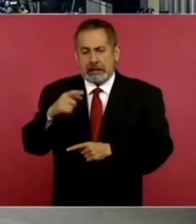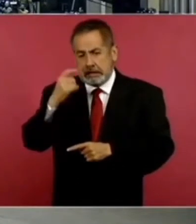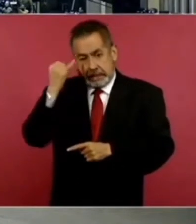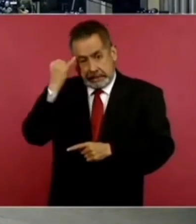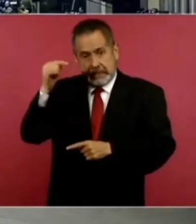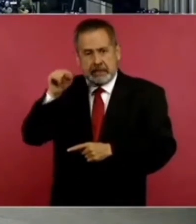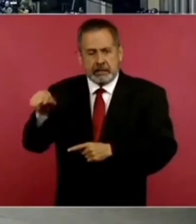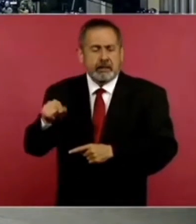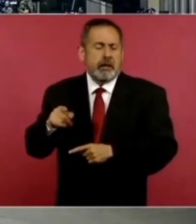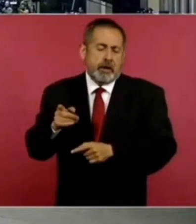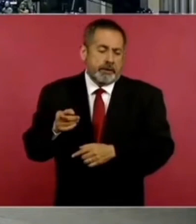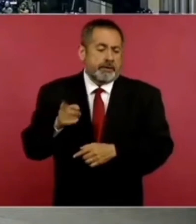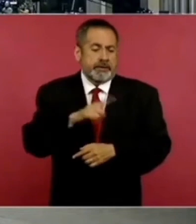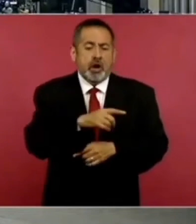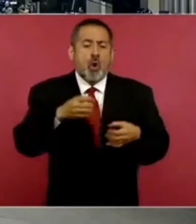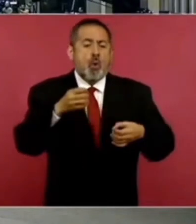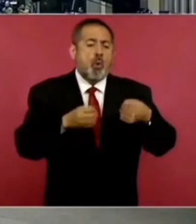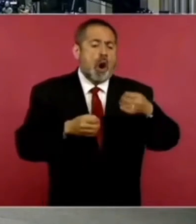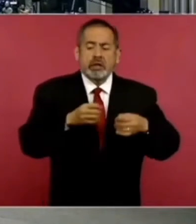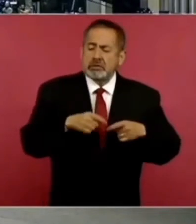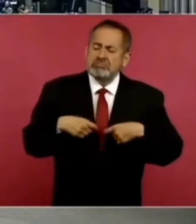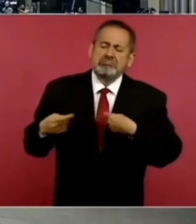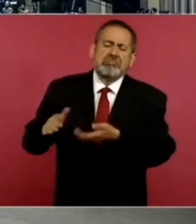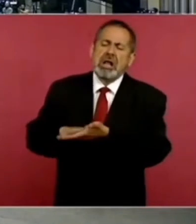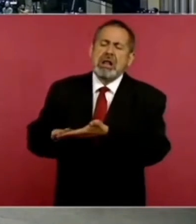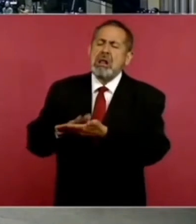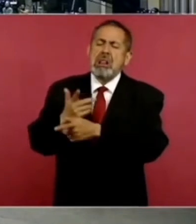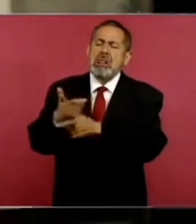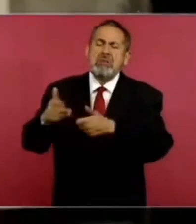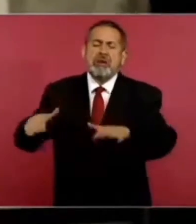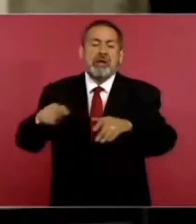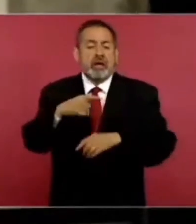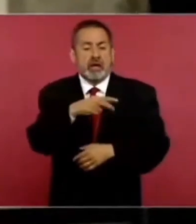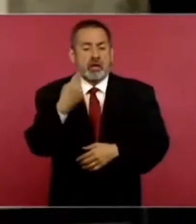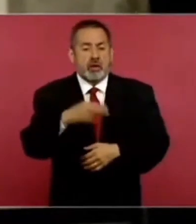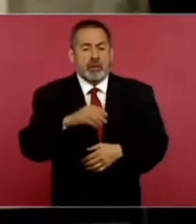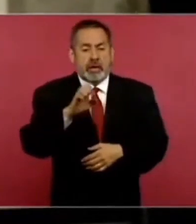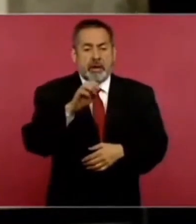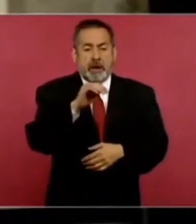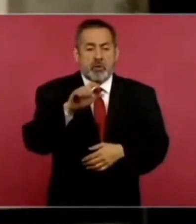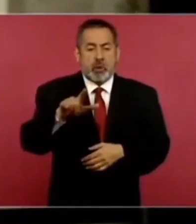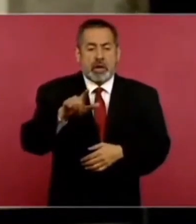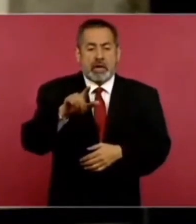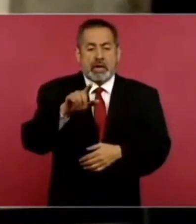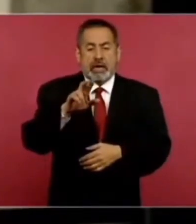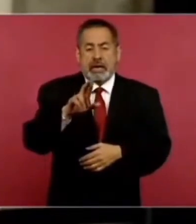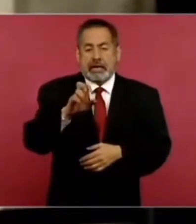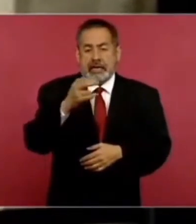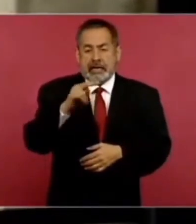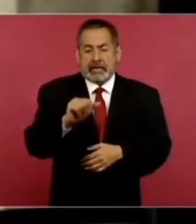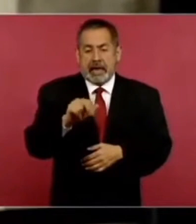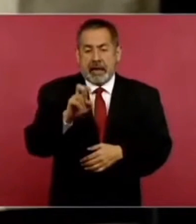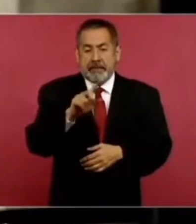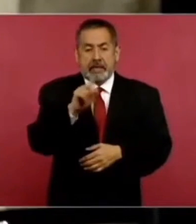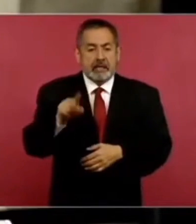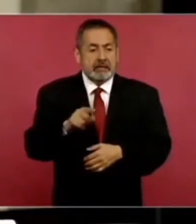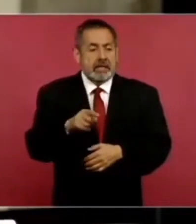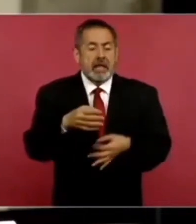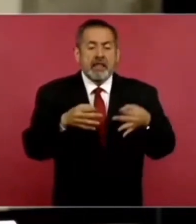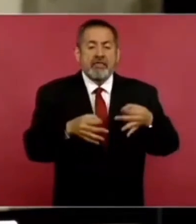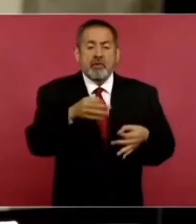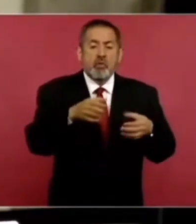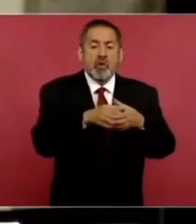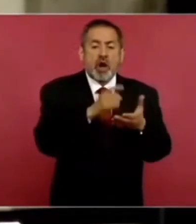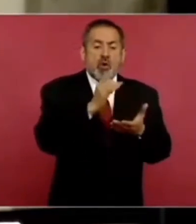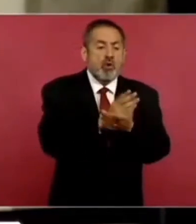el juez que lo exoneró, es el juez Emanuel Reina Vélez, del Tribunal Unitario